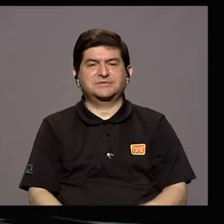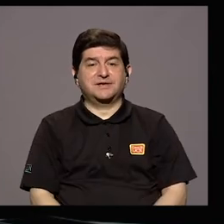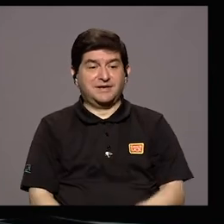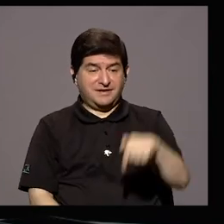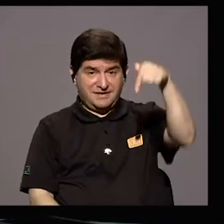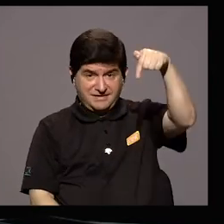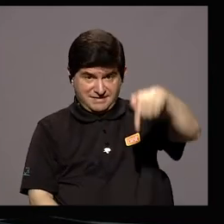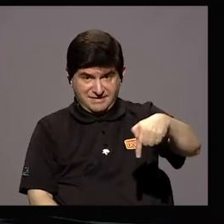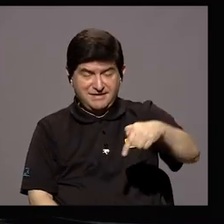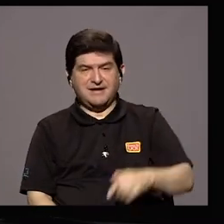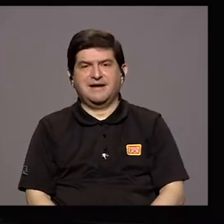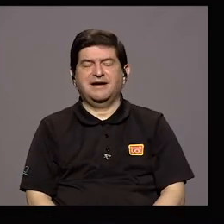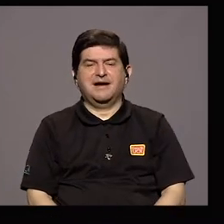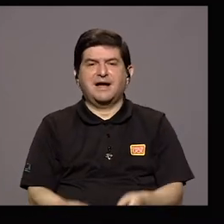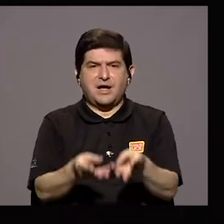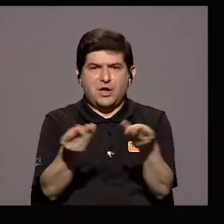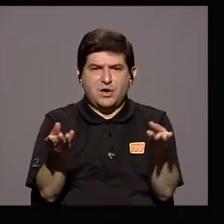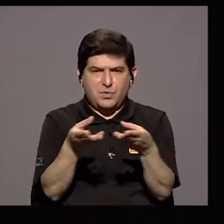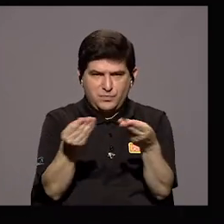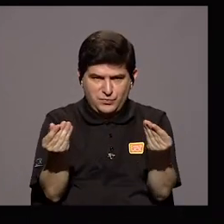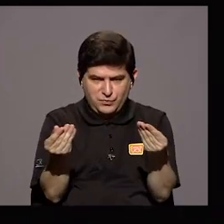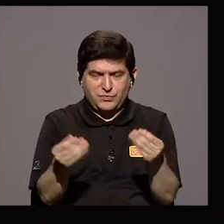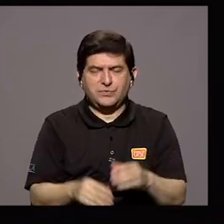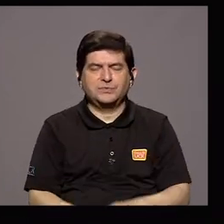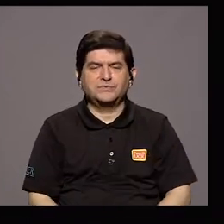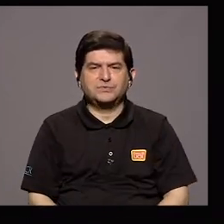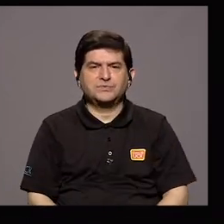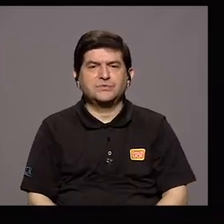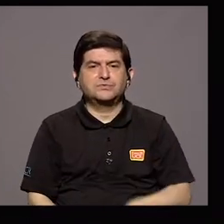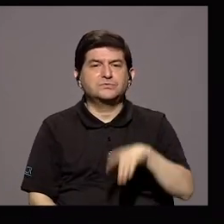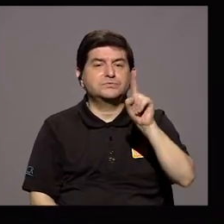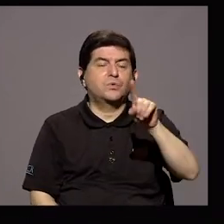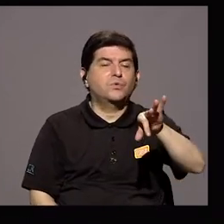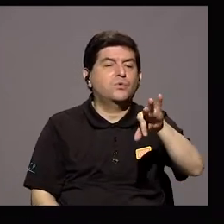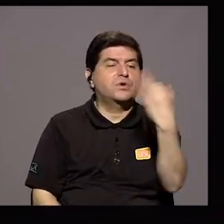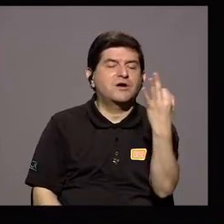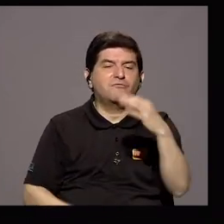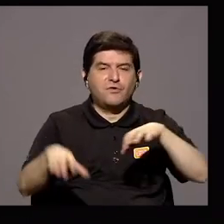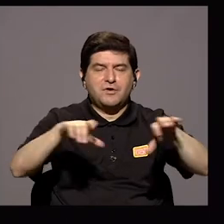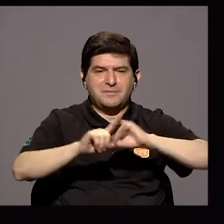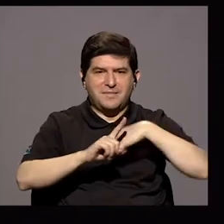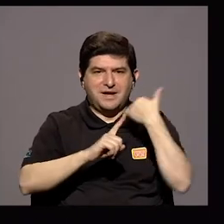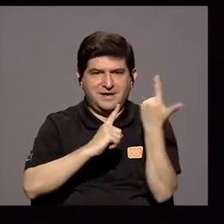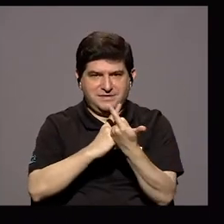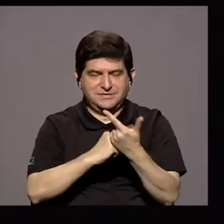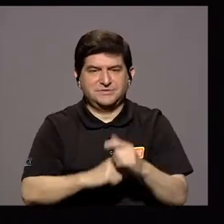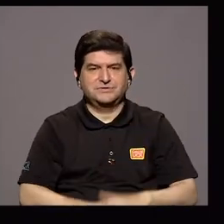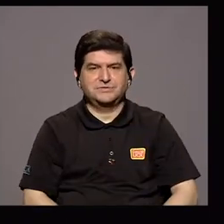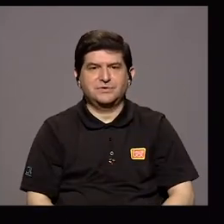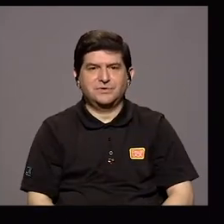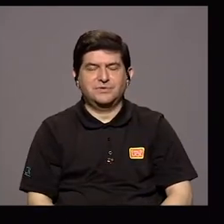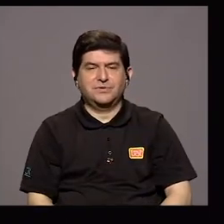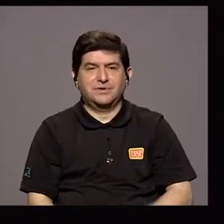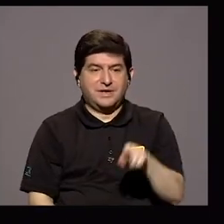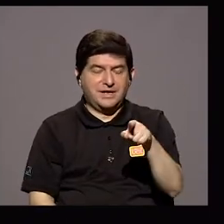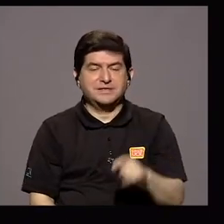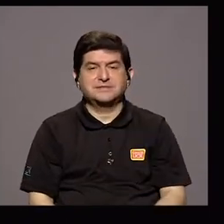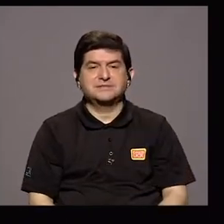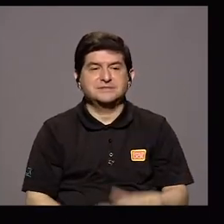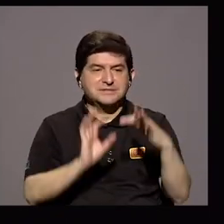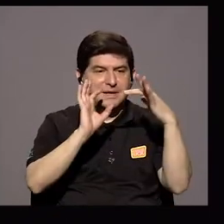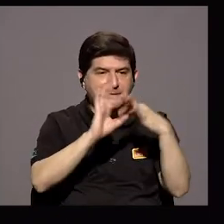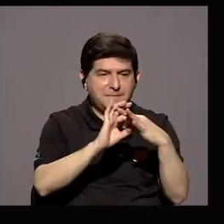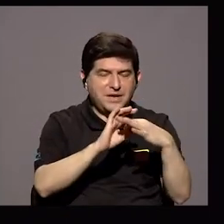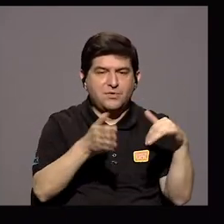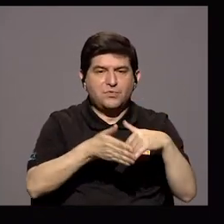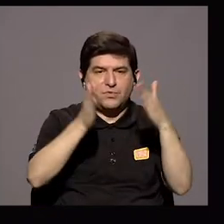Esto es Una producción Que corresponde A una De las Modalidades De acción Social Que es La Del Vínculo